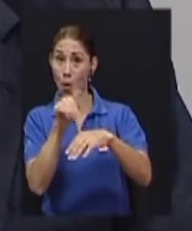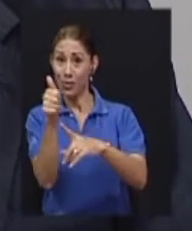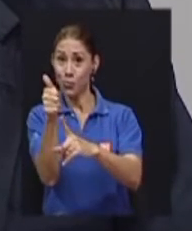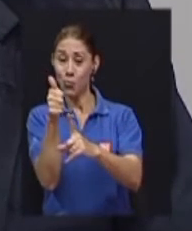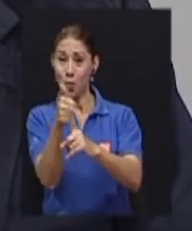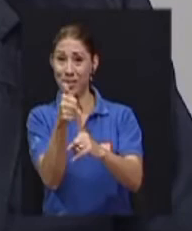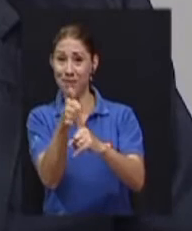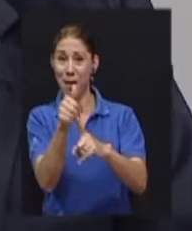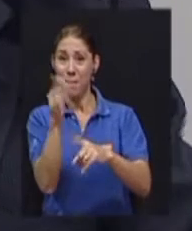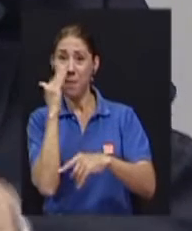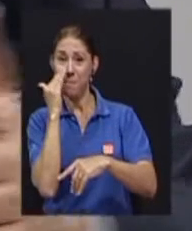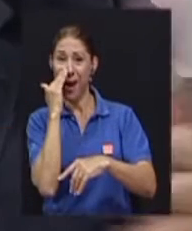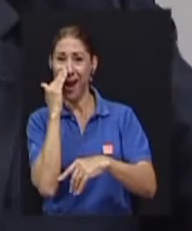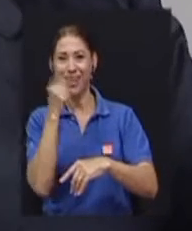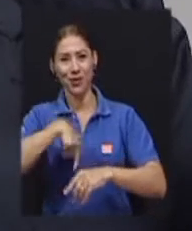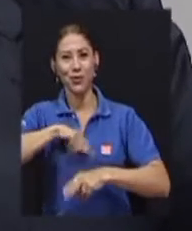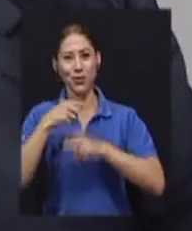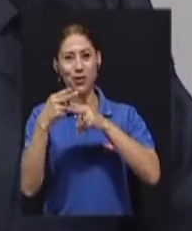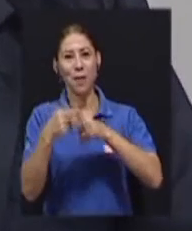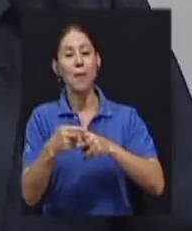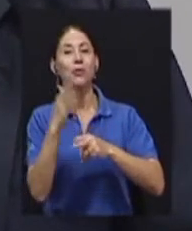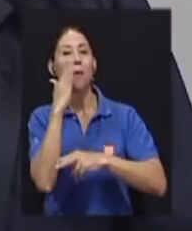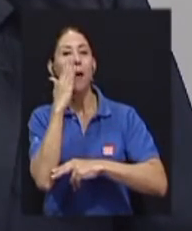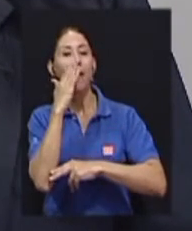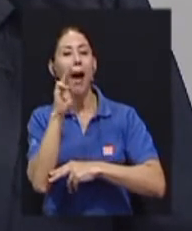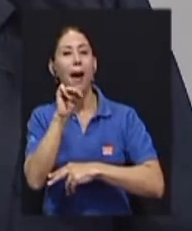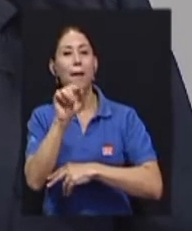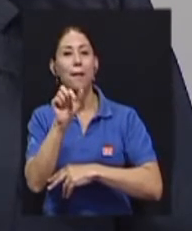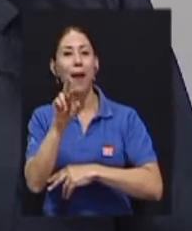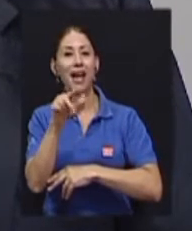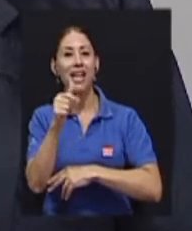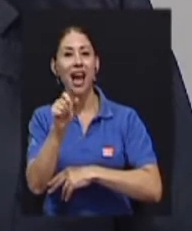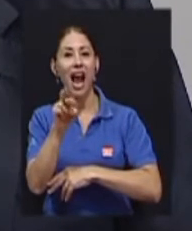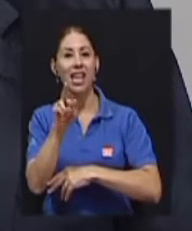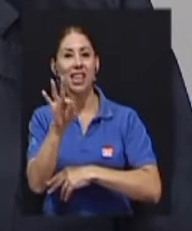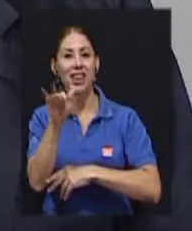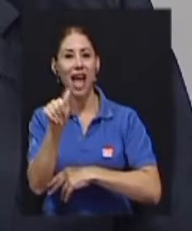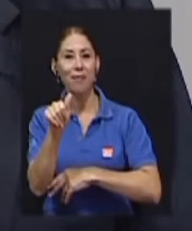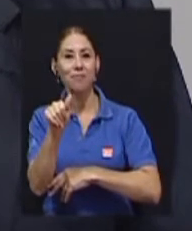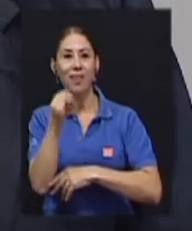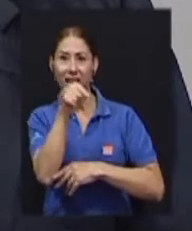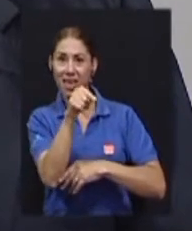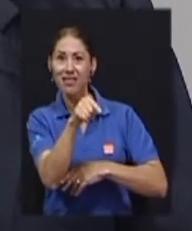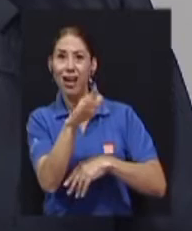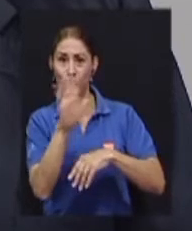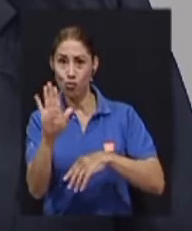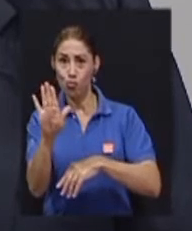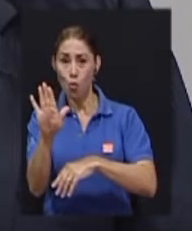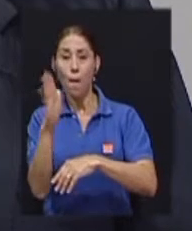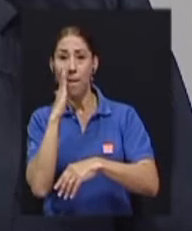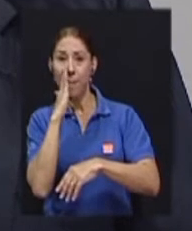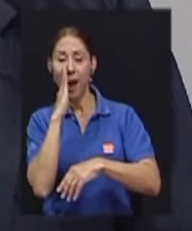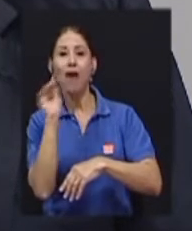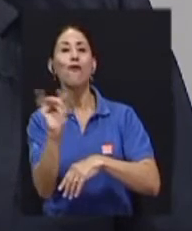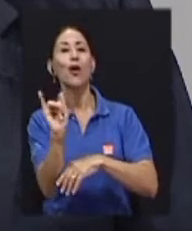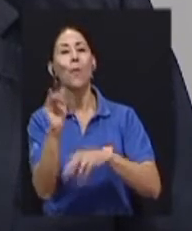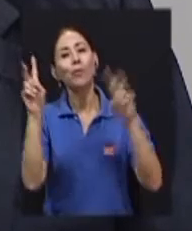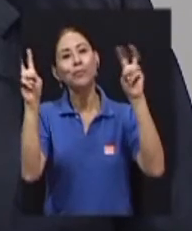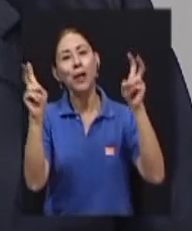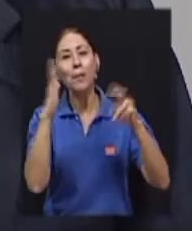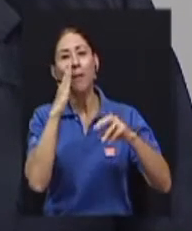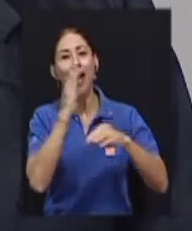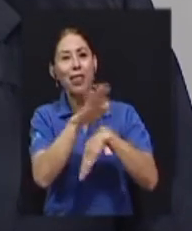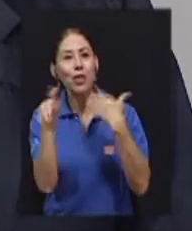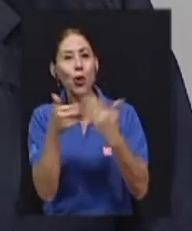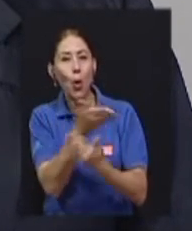la llamamos nosotros, que fue prácticamente la mamá de todos los jóvenes, que en un momento llegaron a ser hasta